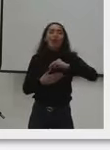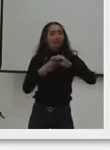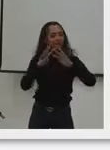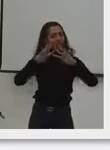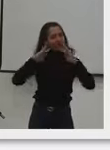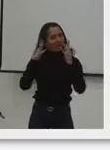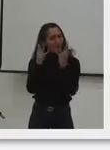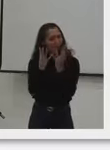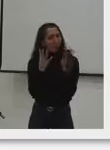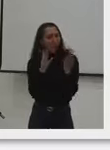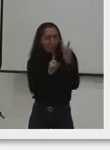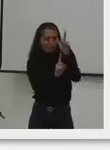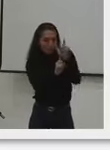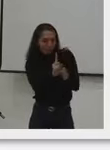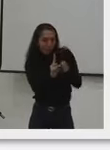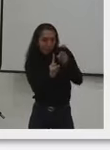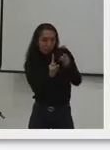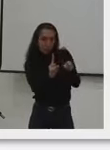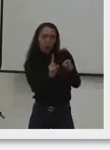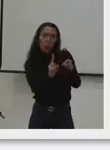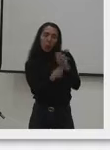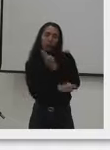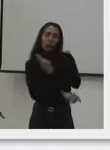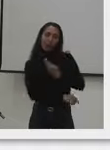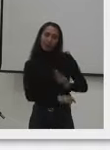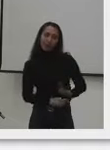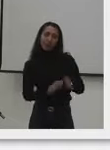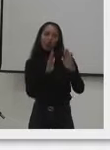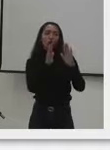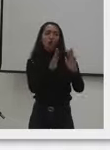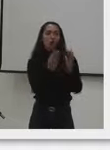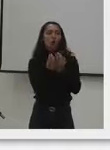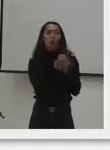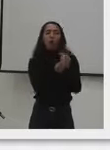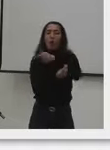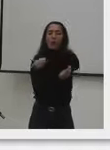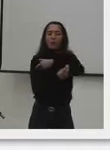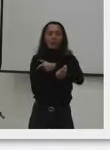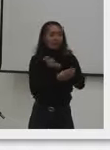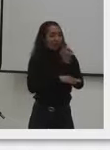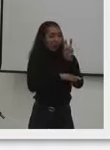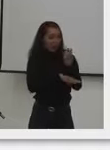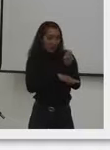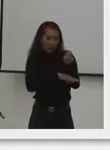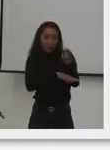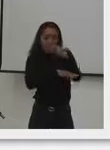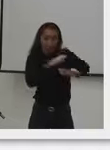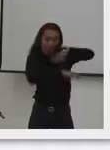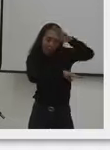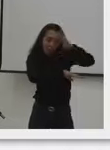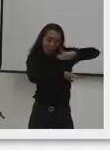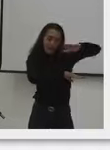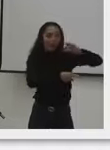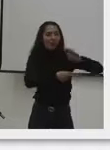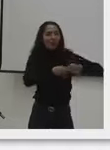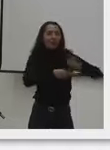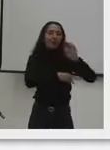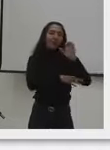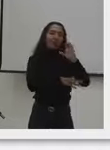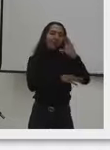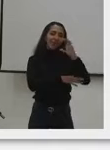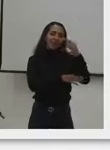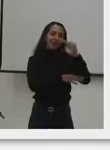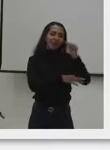a usted presidente de la comisión séptima antioqueño Juan Diego